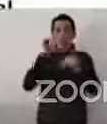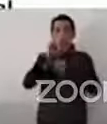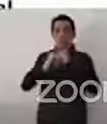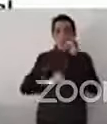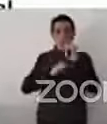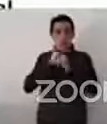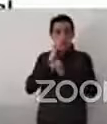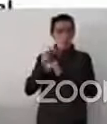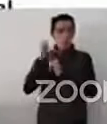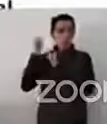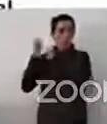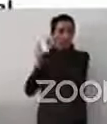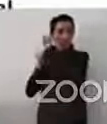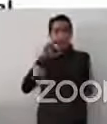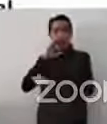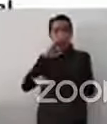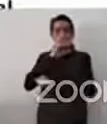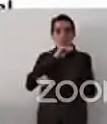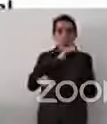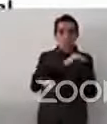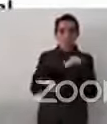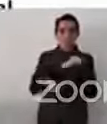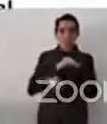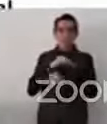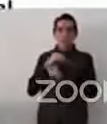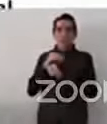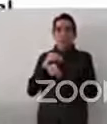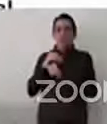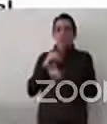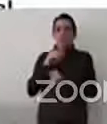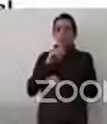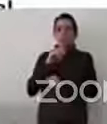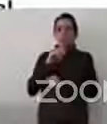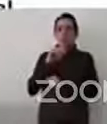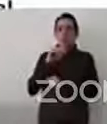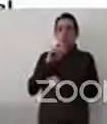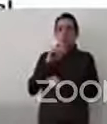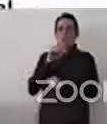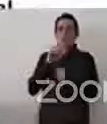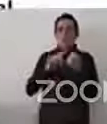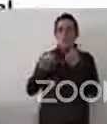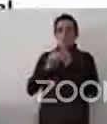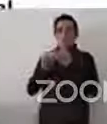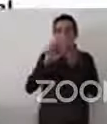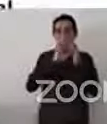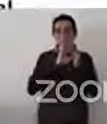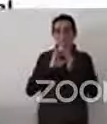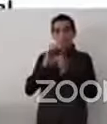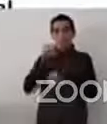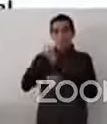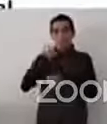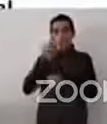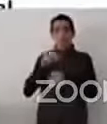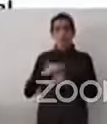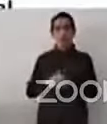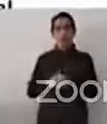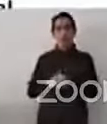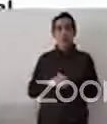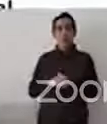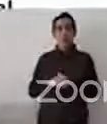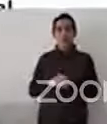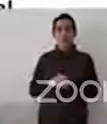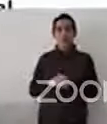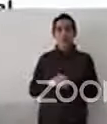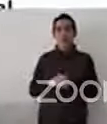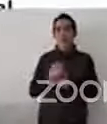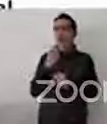con Naciones Unidas y el Programa de Acción del Decenio de Afrodescendientes de Naciones Unidas, que va del 2016